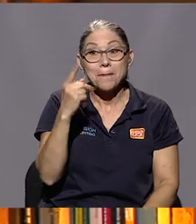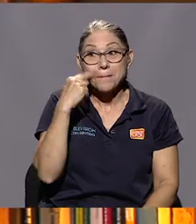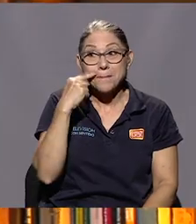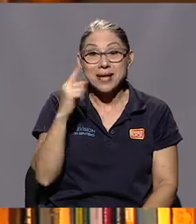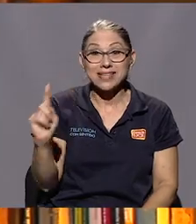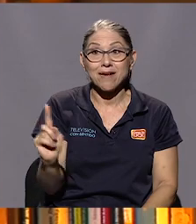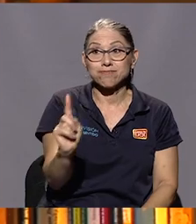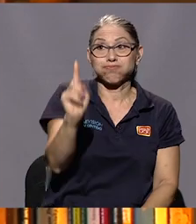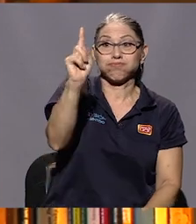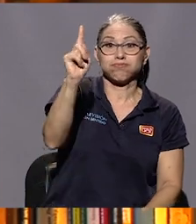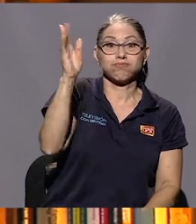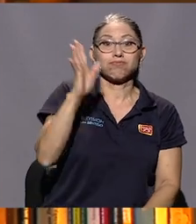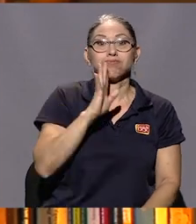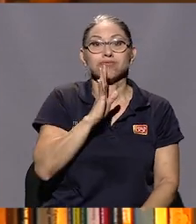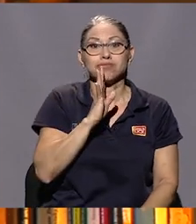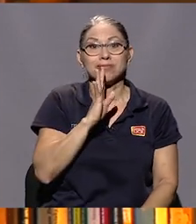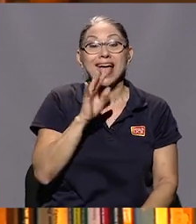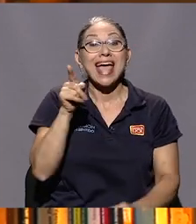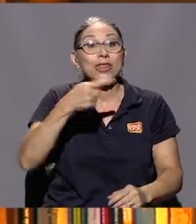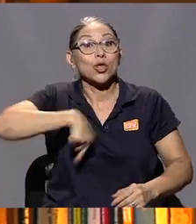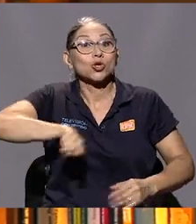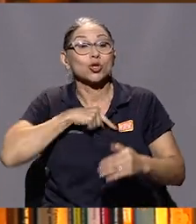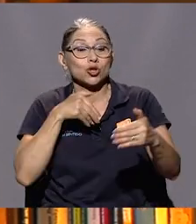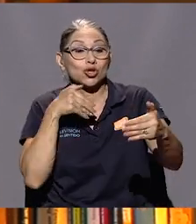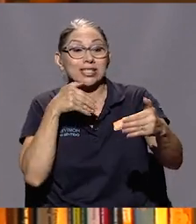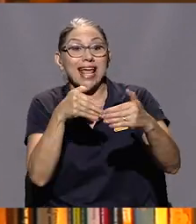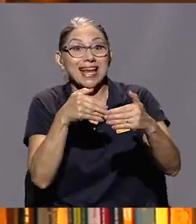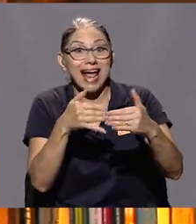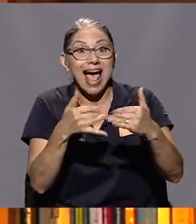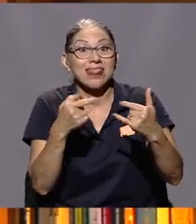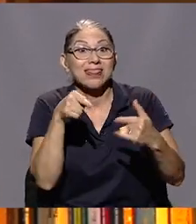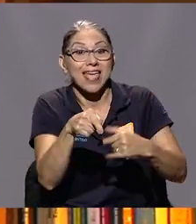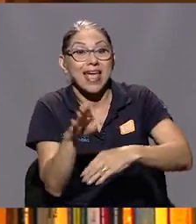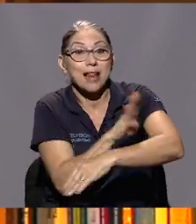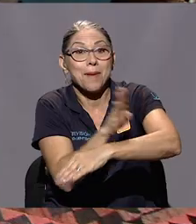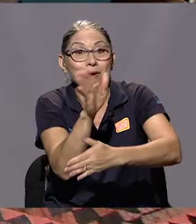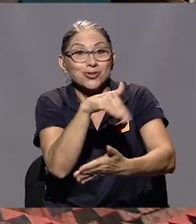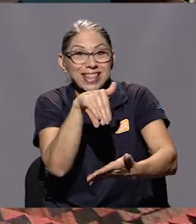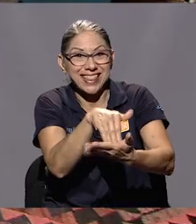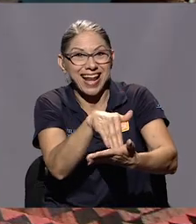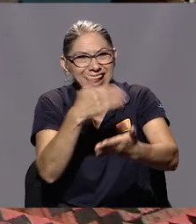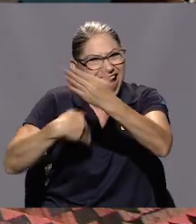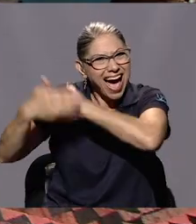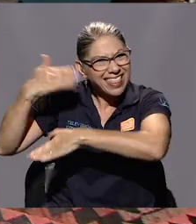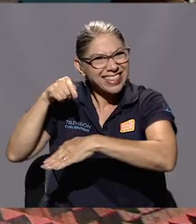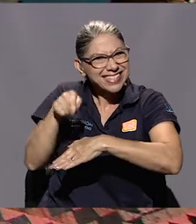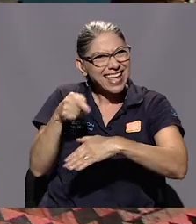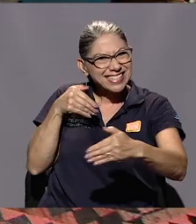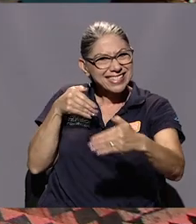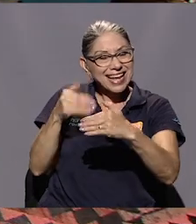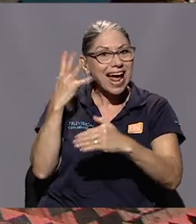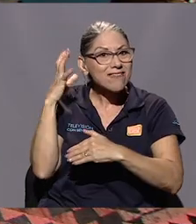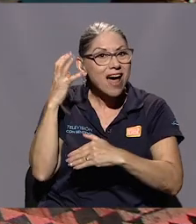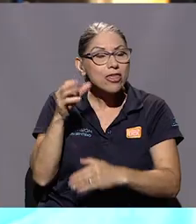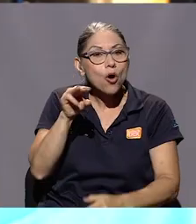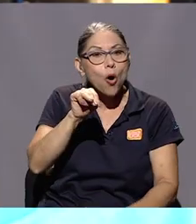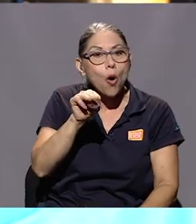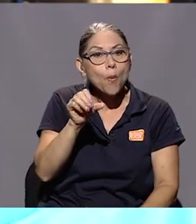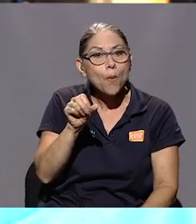Y estábamos por lo que hoy es, cerca de donde hoy es el Banco Central. Que estaba Radio Monumental.